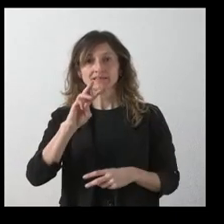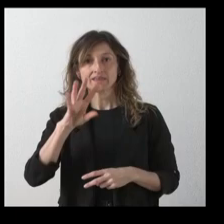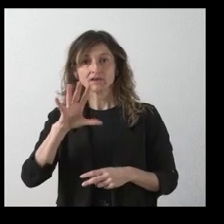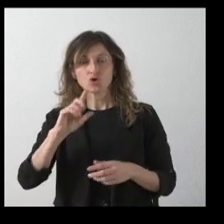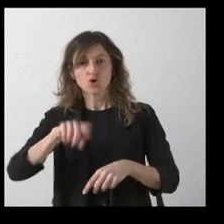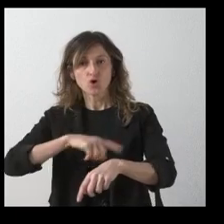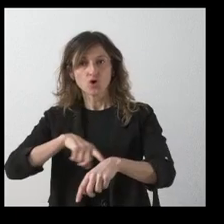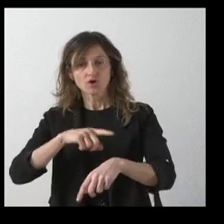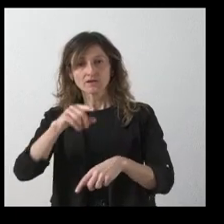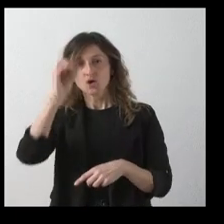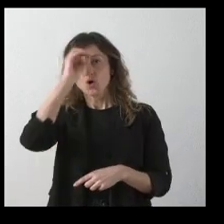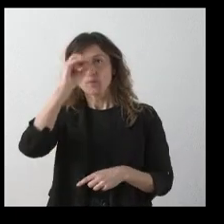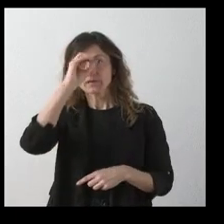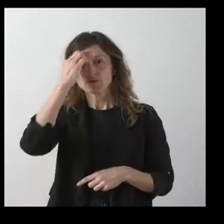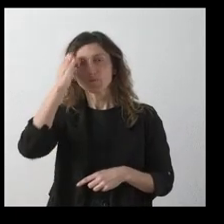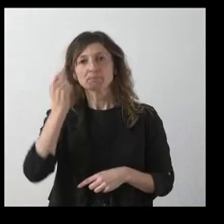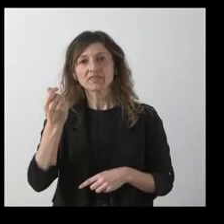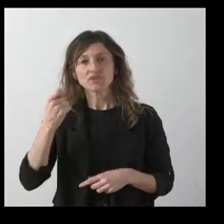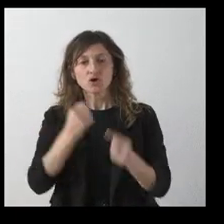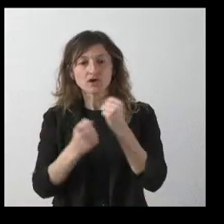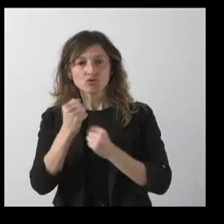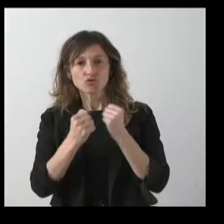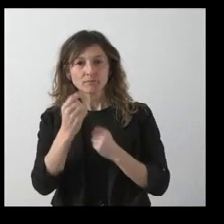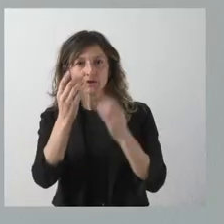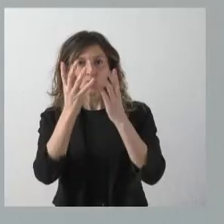Gracias, señora presidenta. gracias.